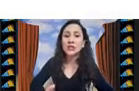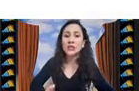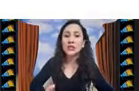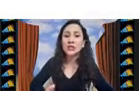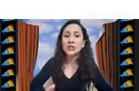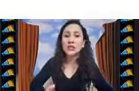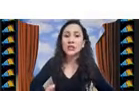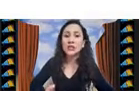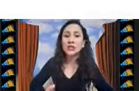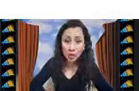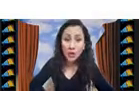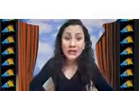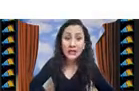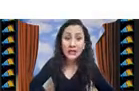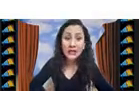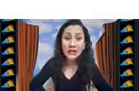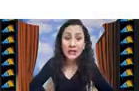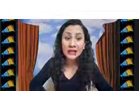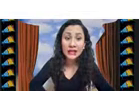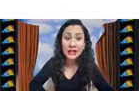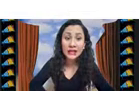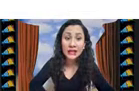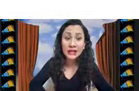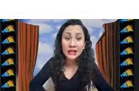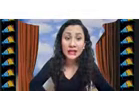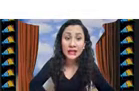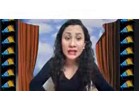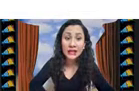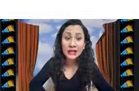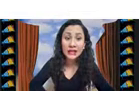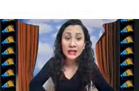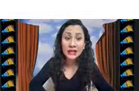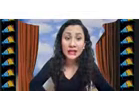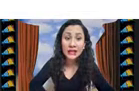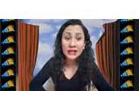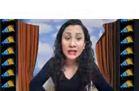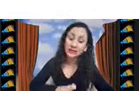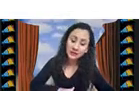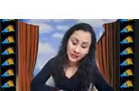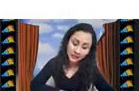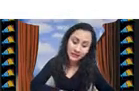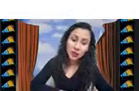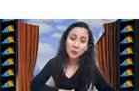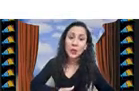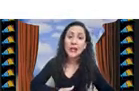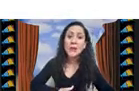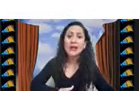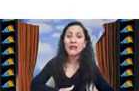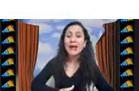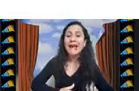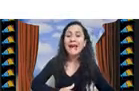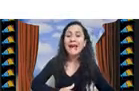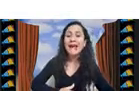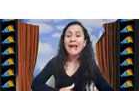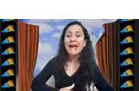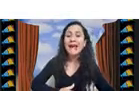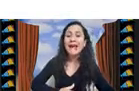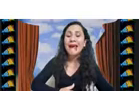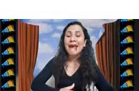promover la aplicación y la mejora de métodos de caracterización para las instancias de los problemas